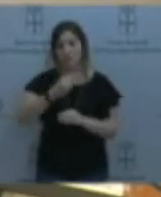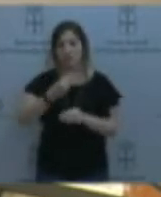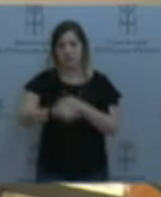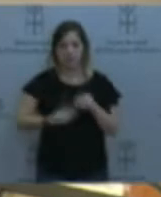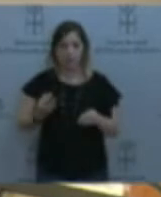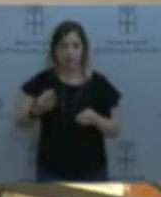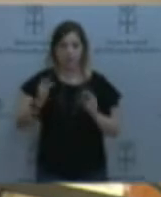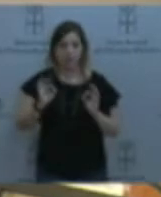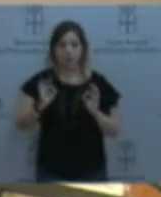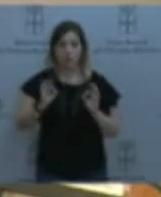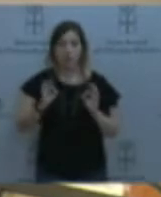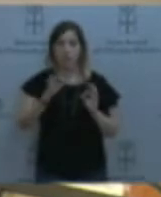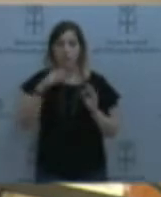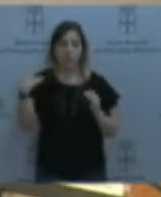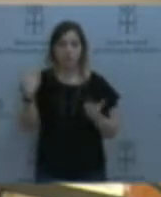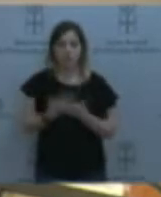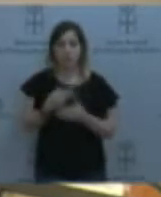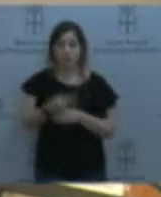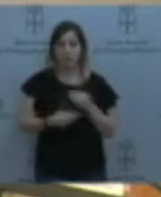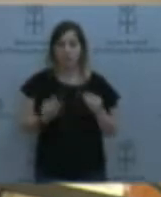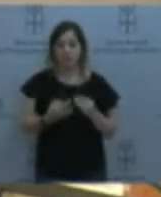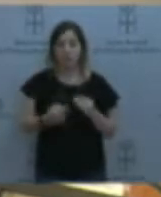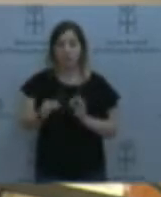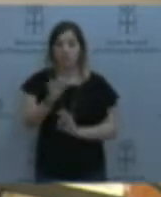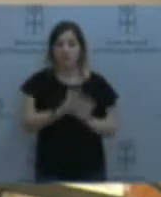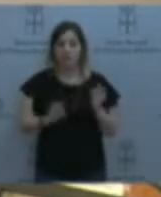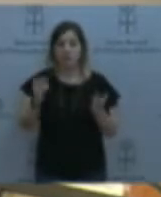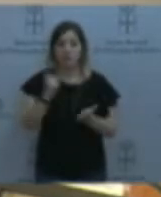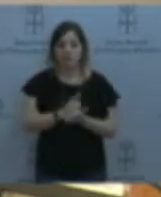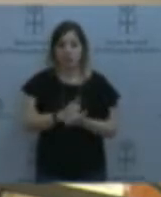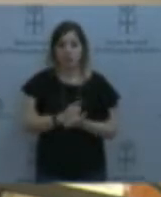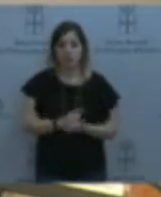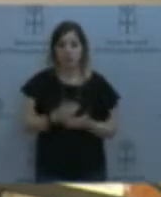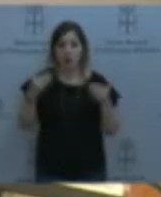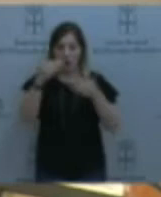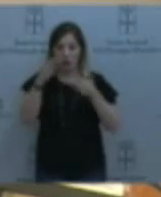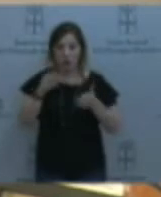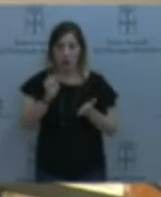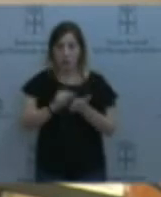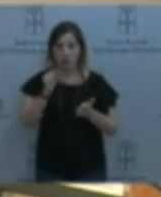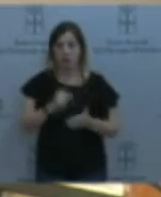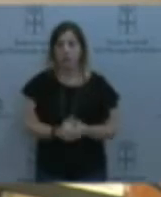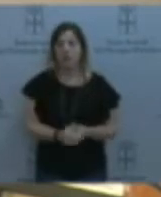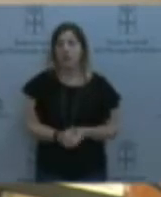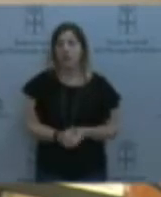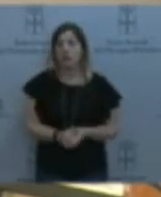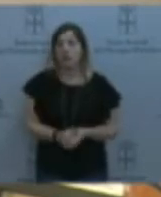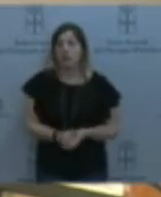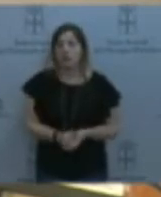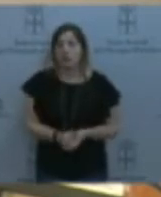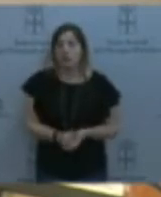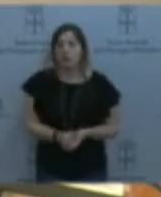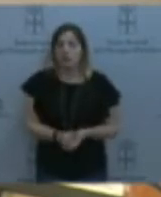reordenar la atención inmediata, de eso hemos hablado largo y tendido. También hemos modificado y reordenado